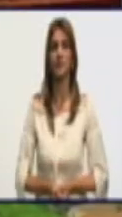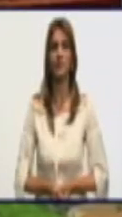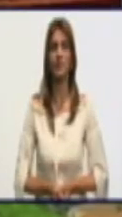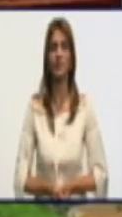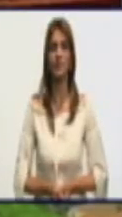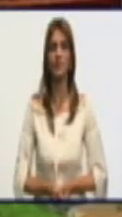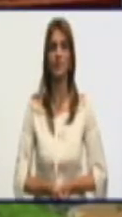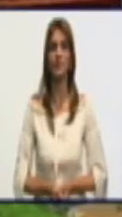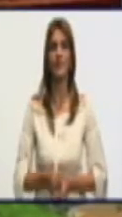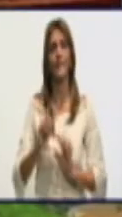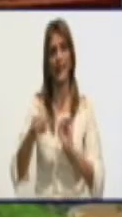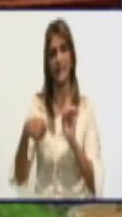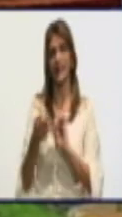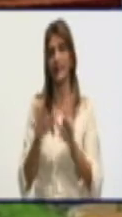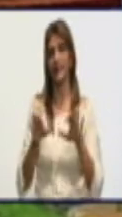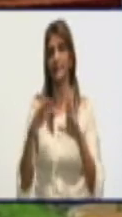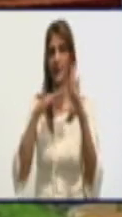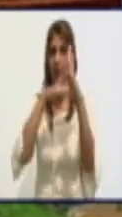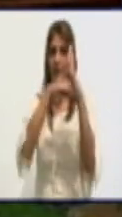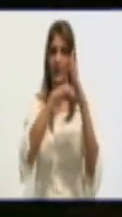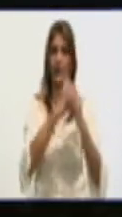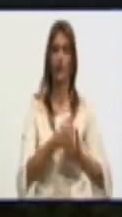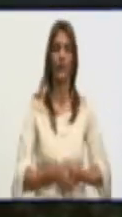Les espero mañana al mediodía.